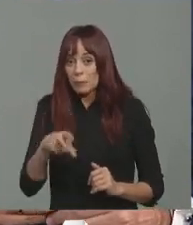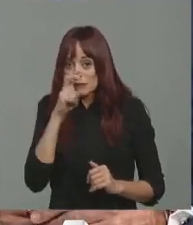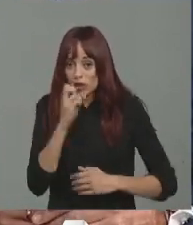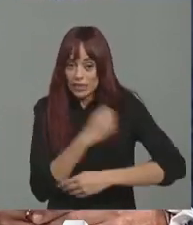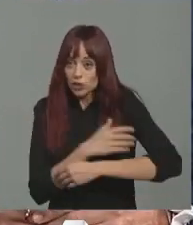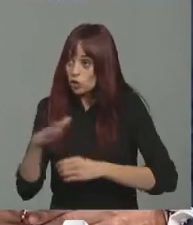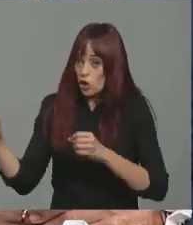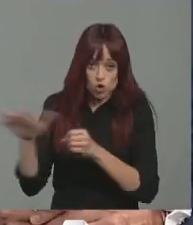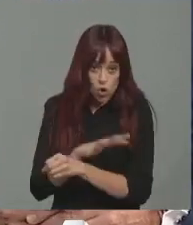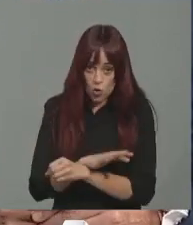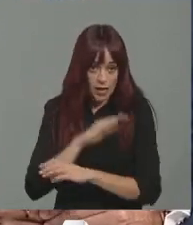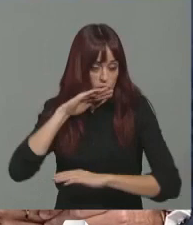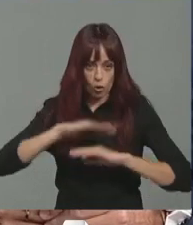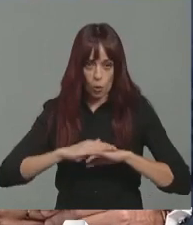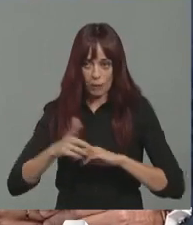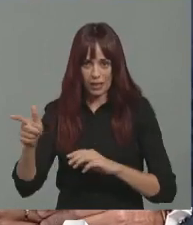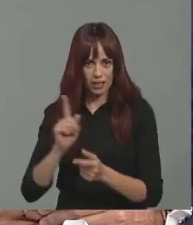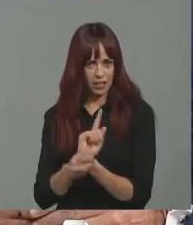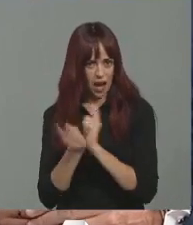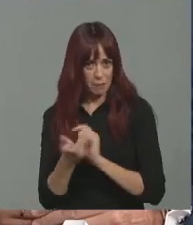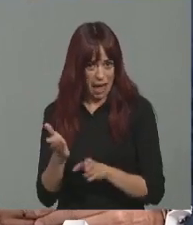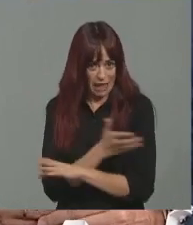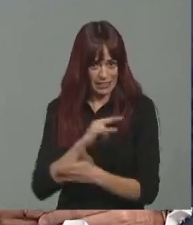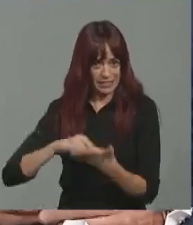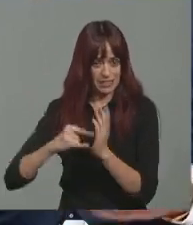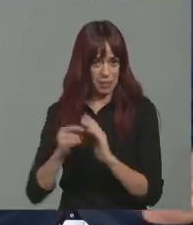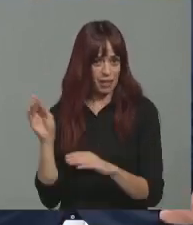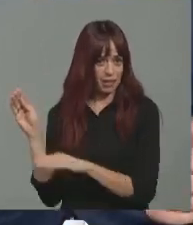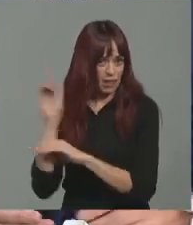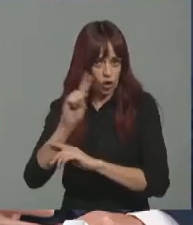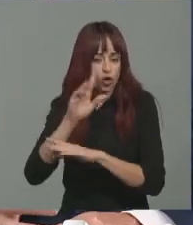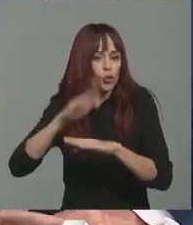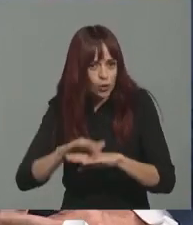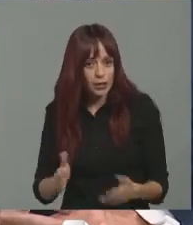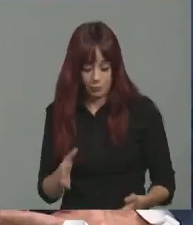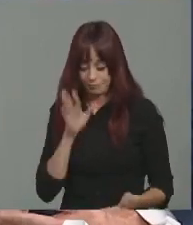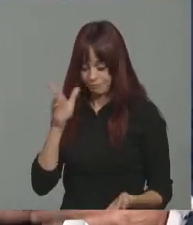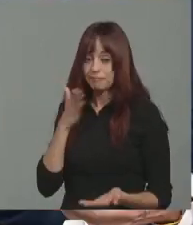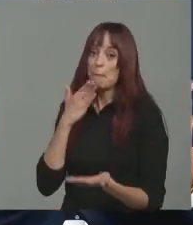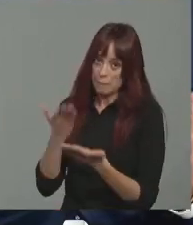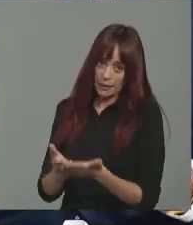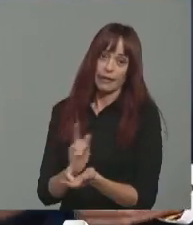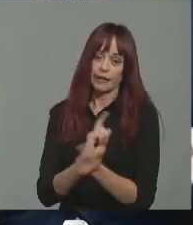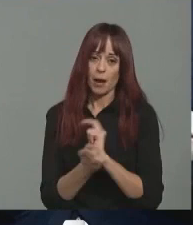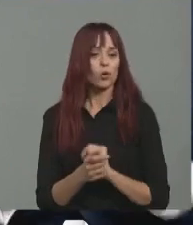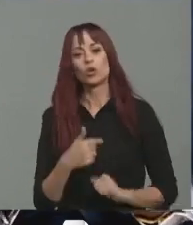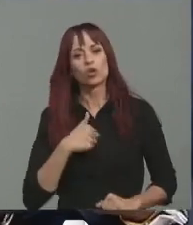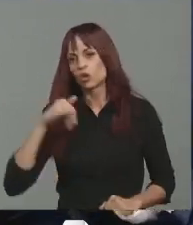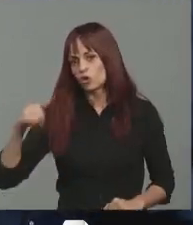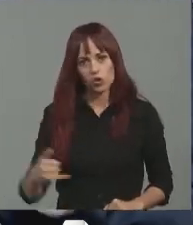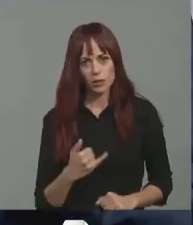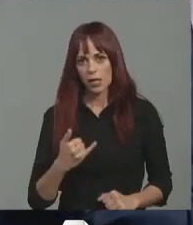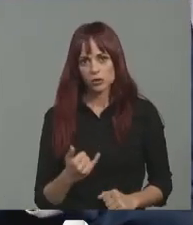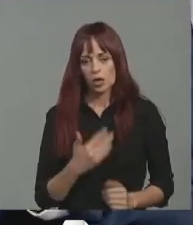de ingresos, no se ha modificado antes ese sistema de financiación. Pues esto es lo que estamos reclamando. Por eso, insisto, no me canso de